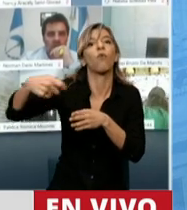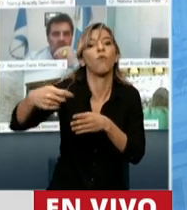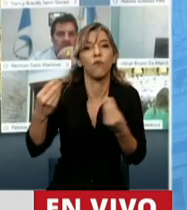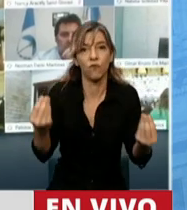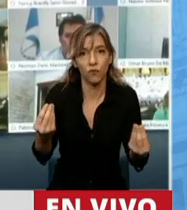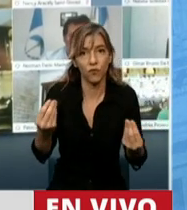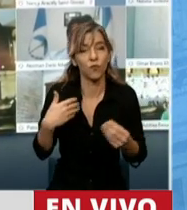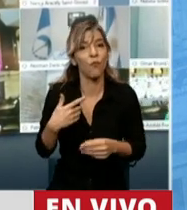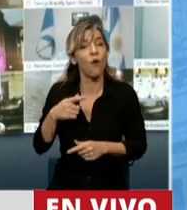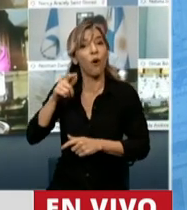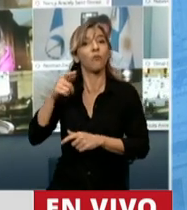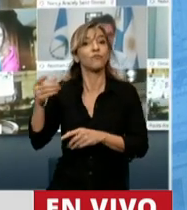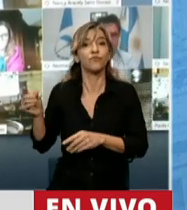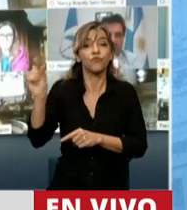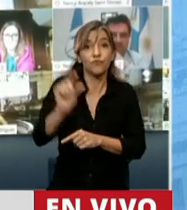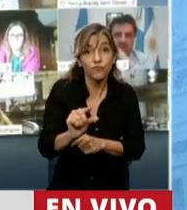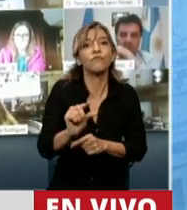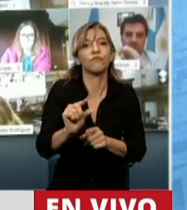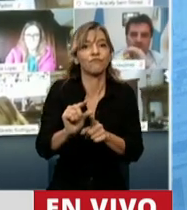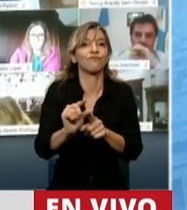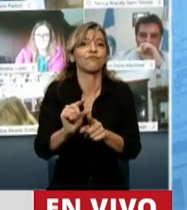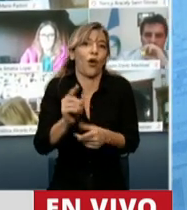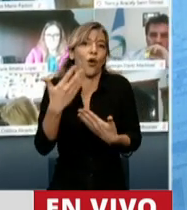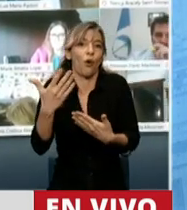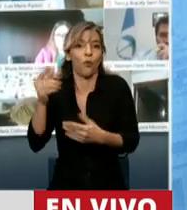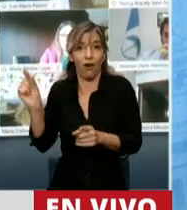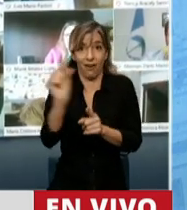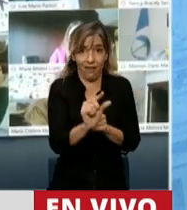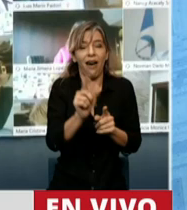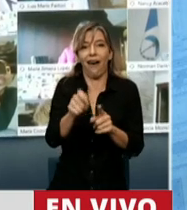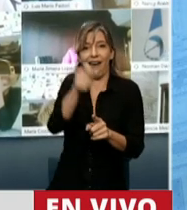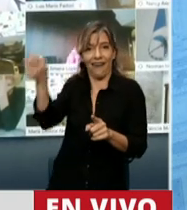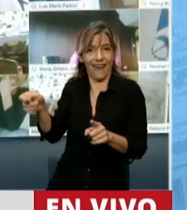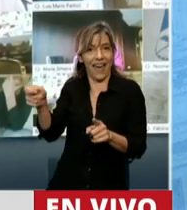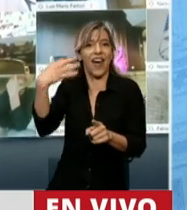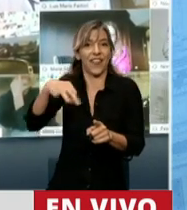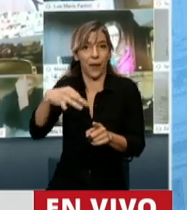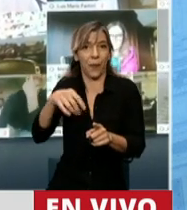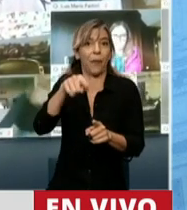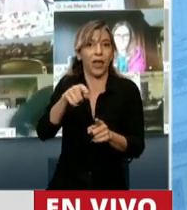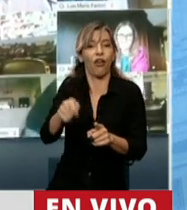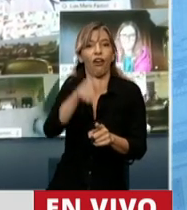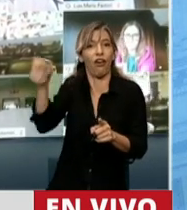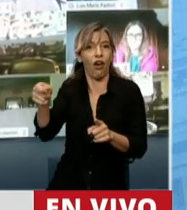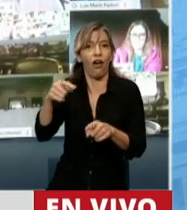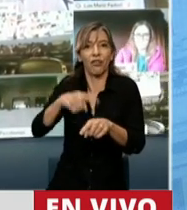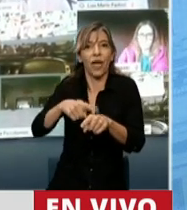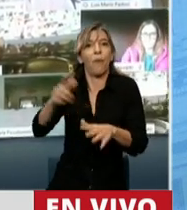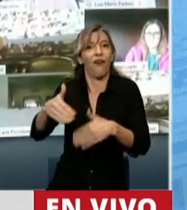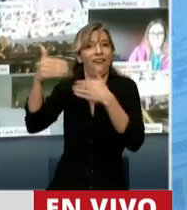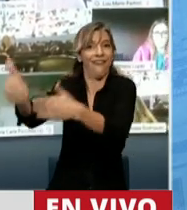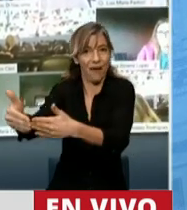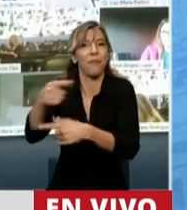y que el acreedor tiene que satisfacer sus créditos, pero el deudor al mismo tiempo tiene que encontrar alternativas para poder seguir trabajando, para poder seguir con su actividad